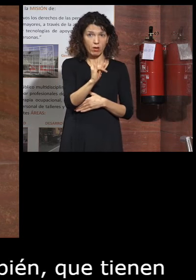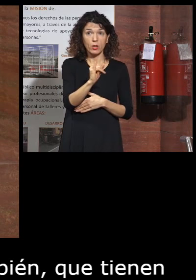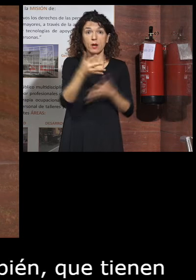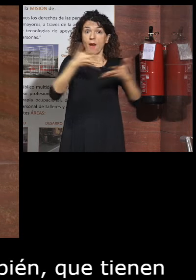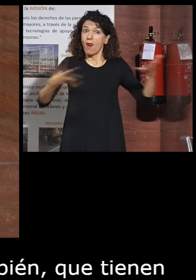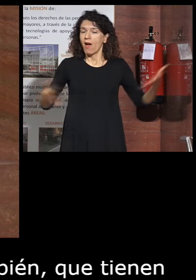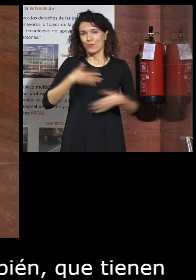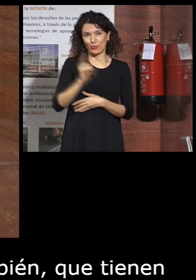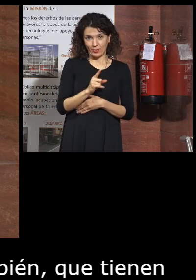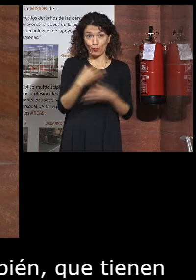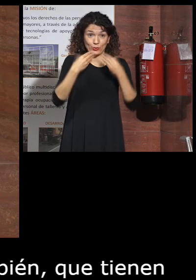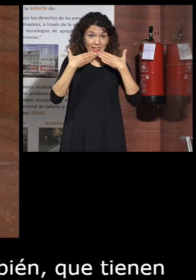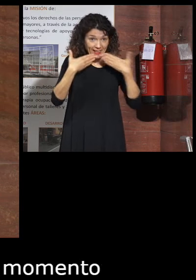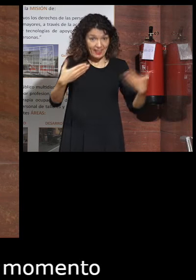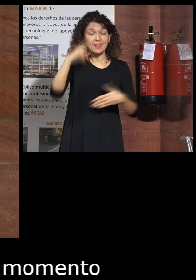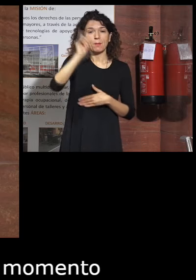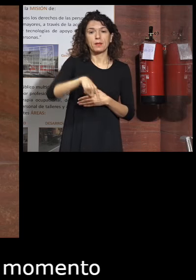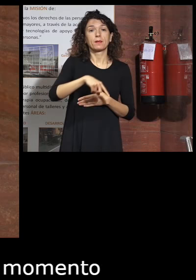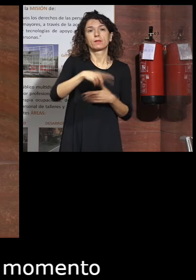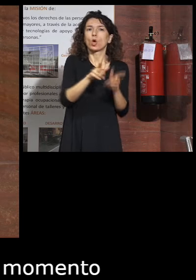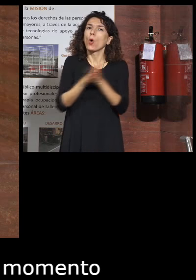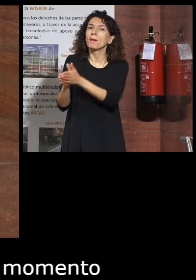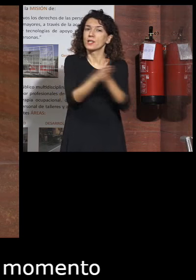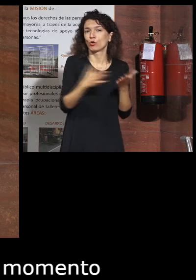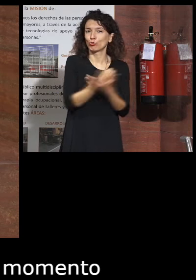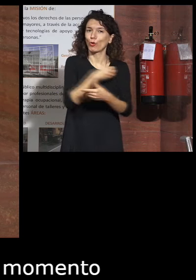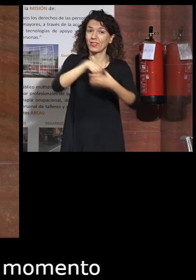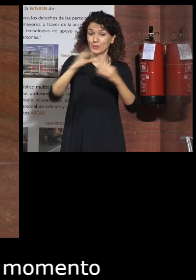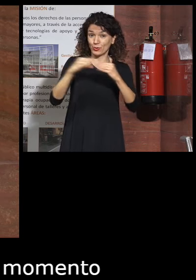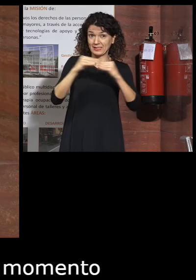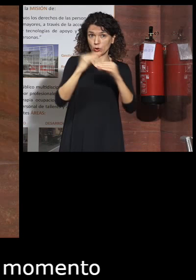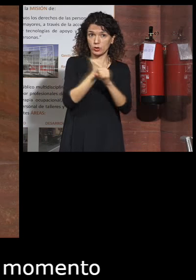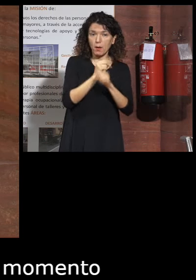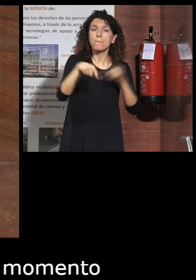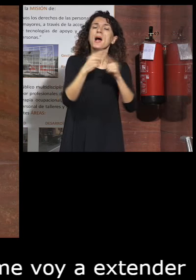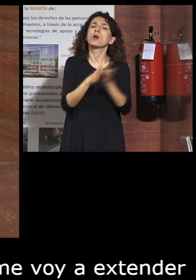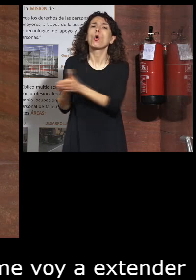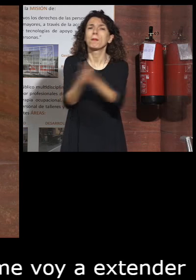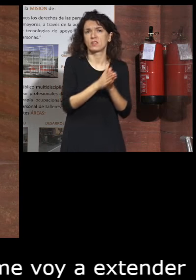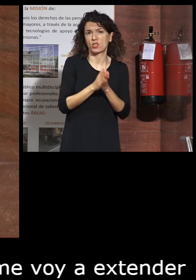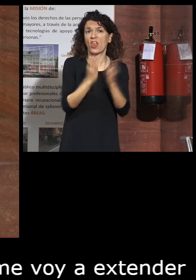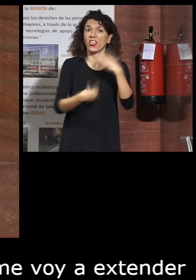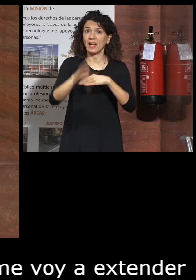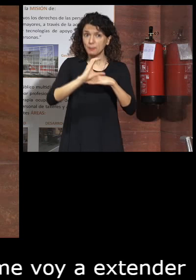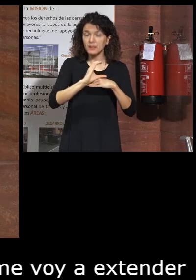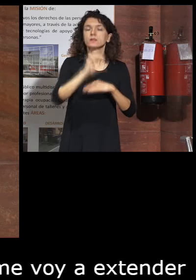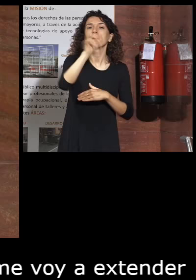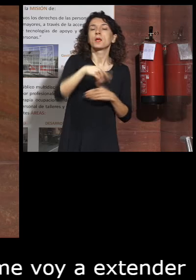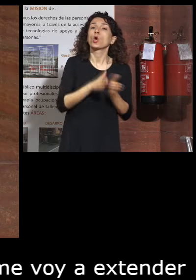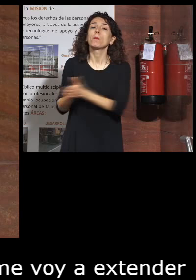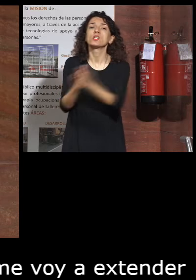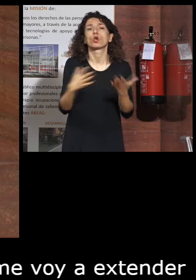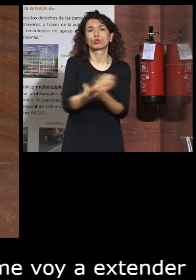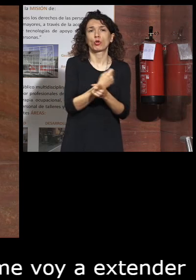más. Quiero agradecer a todos los compañeros del IMSS, a todos los compañeros del ZAPAD, a todos los